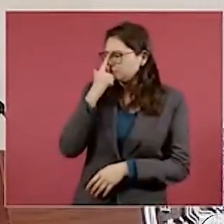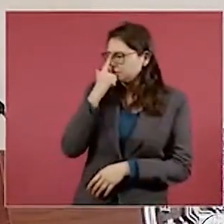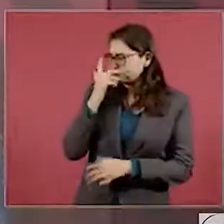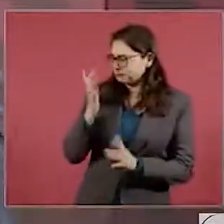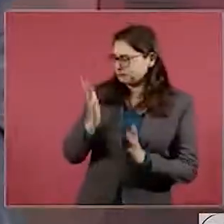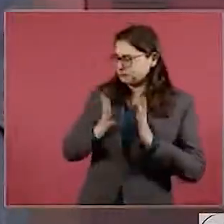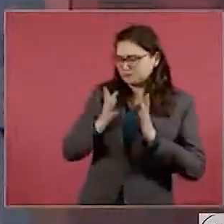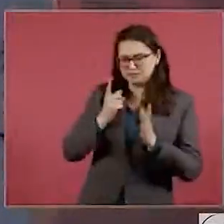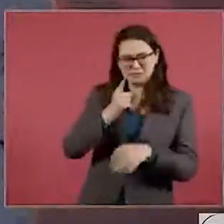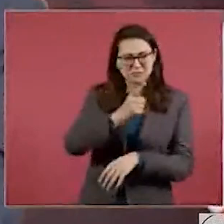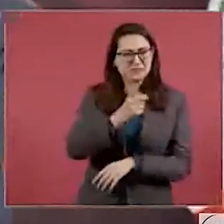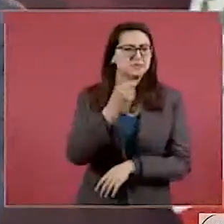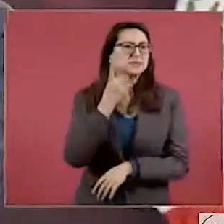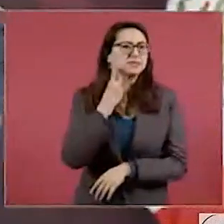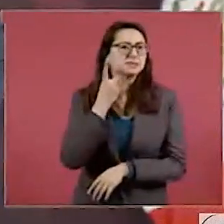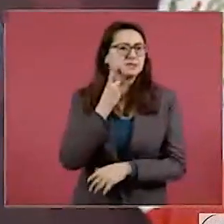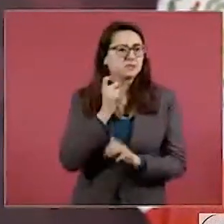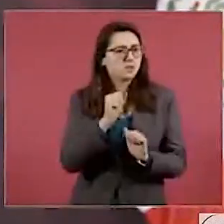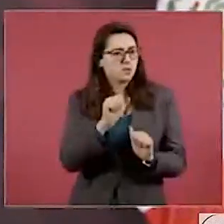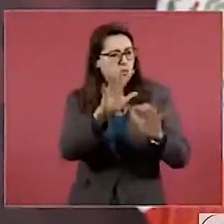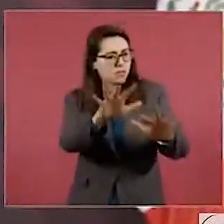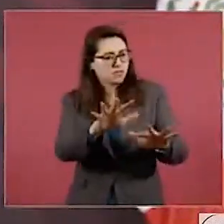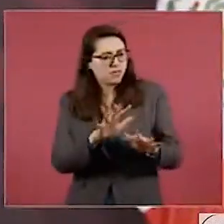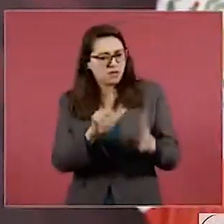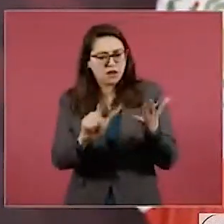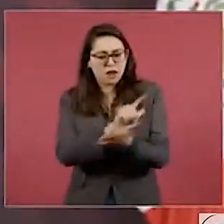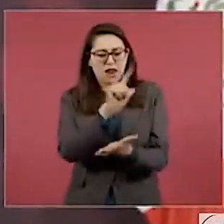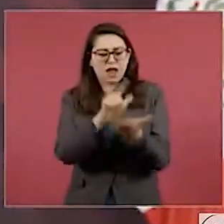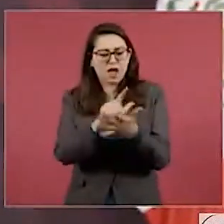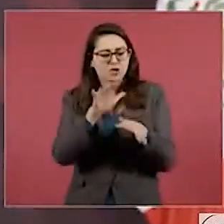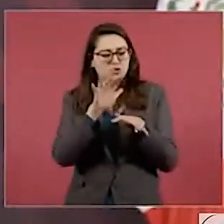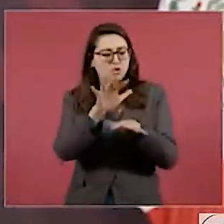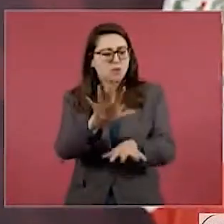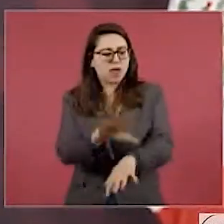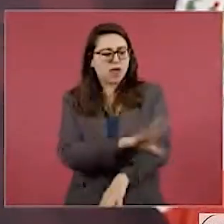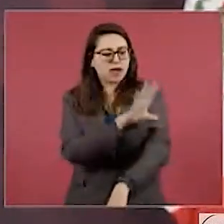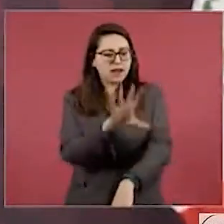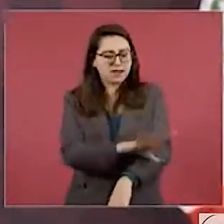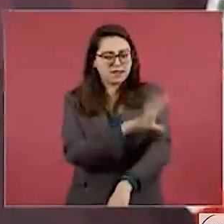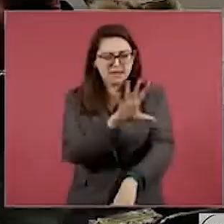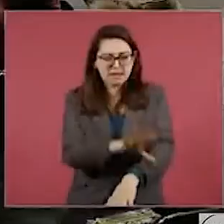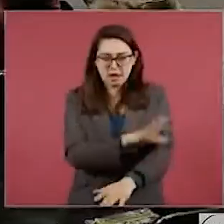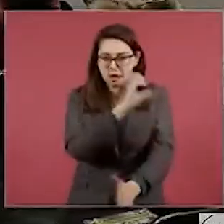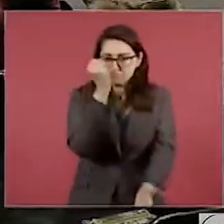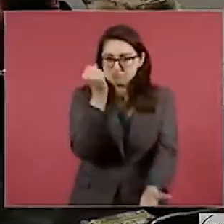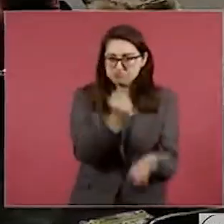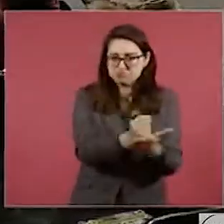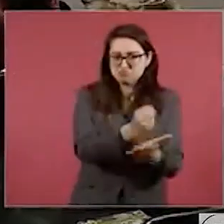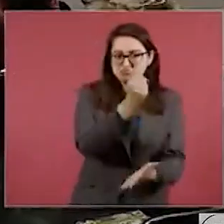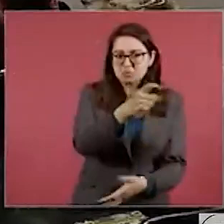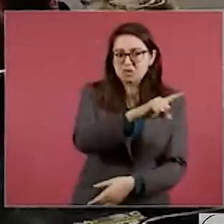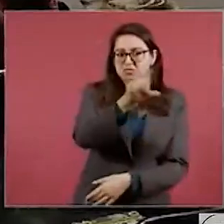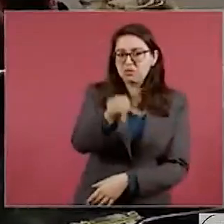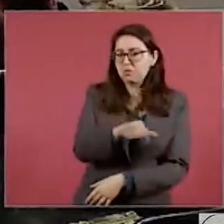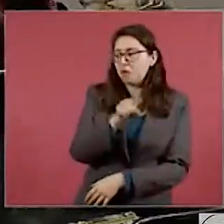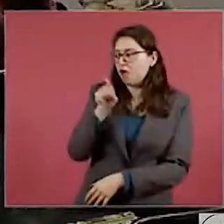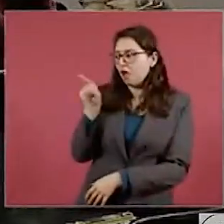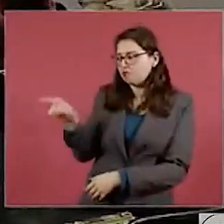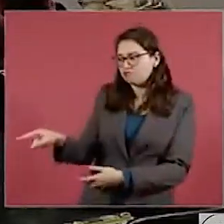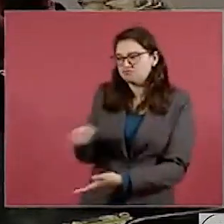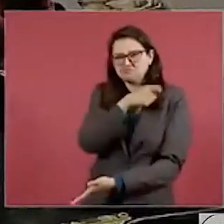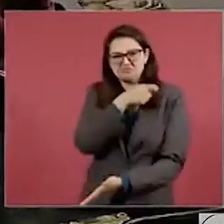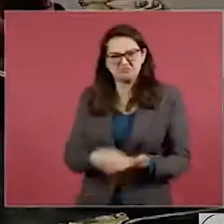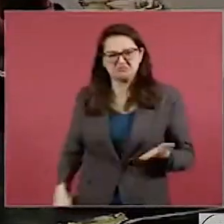porque esa ley beneficiaba a la Comisión Federal de